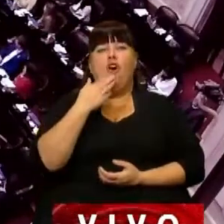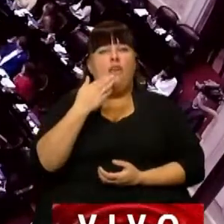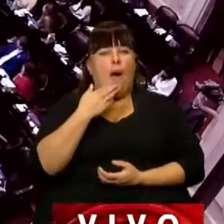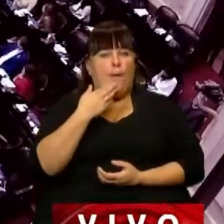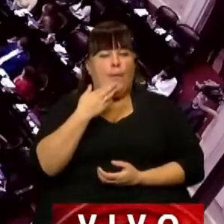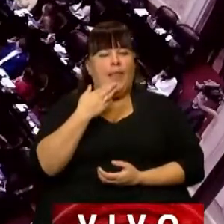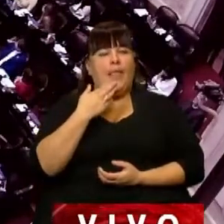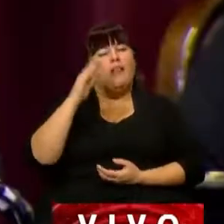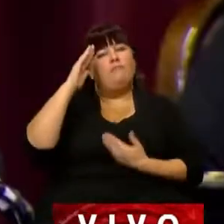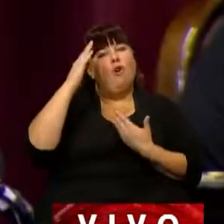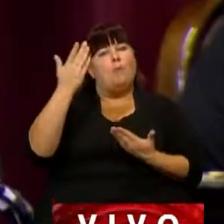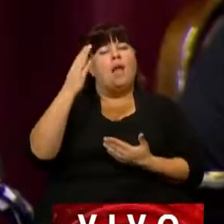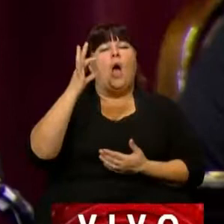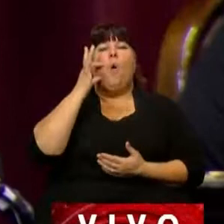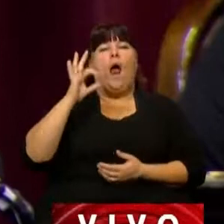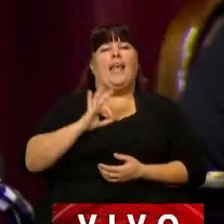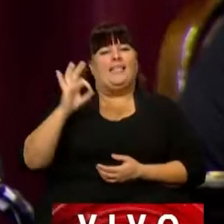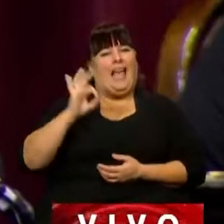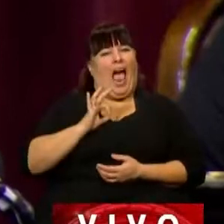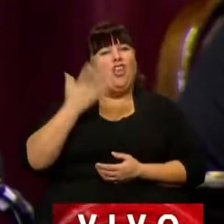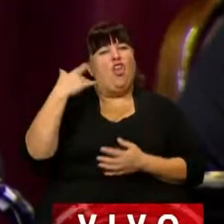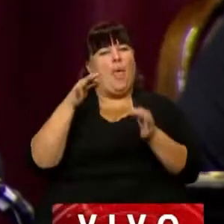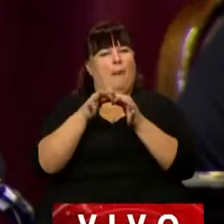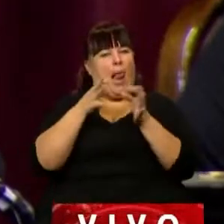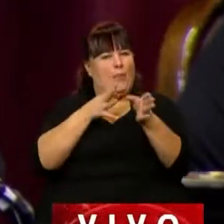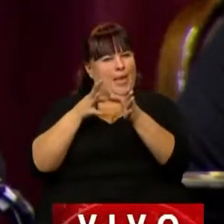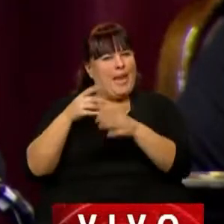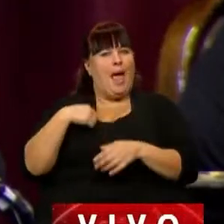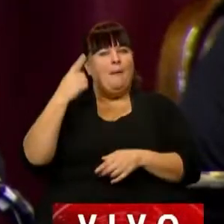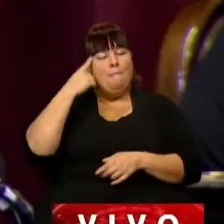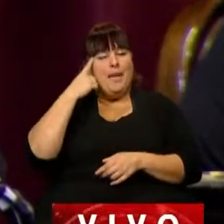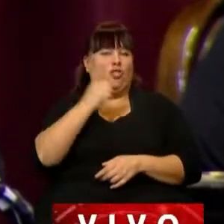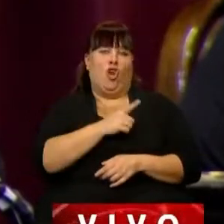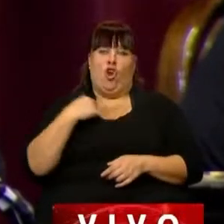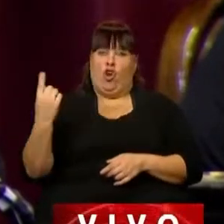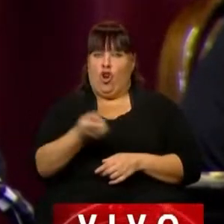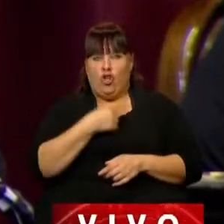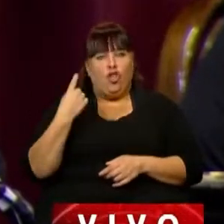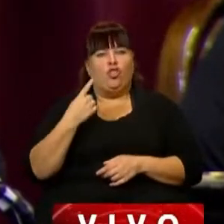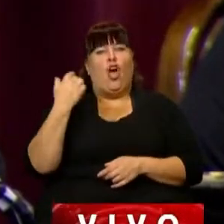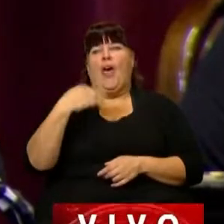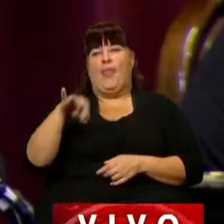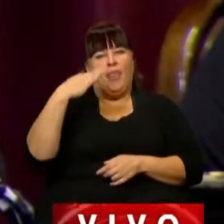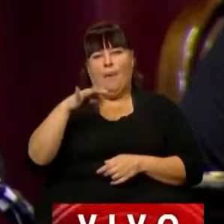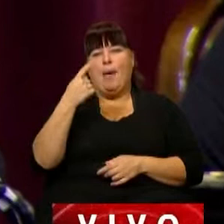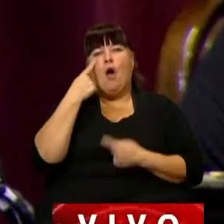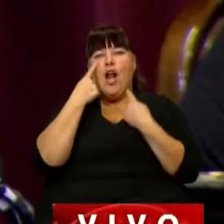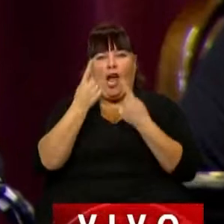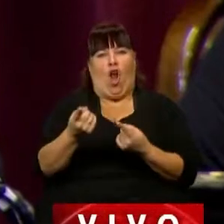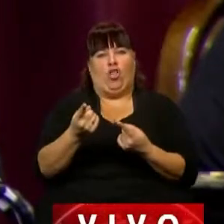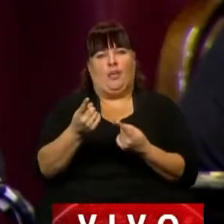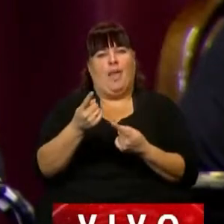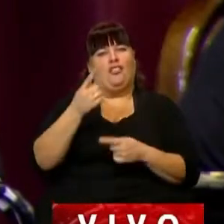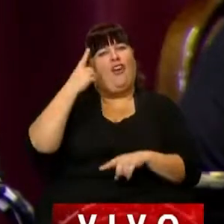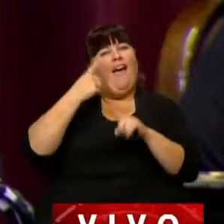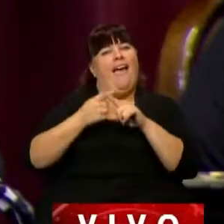se conmemoraron 40 años de la gesta de Malvinas y me parece que nosotros tenemos que hacer este reconocimiento a aquellos